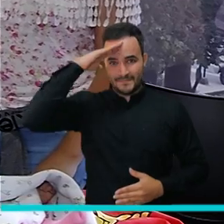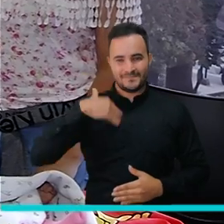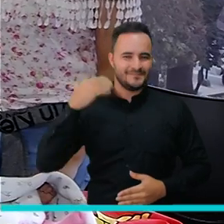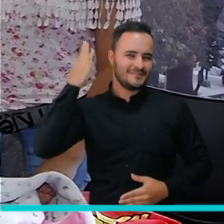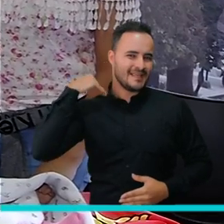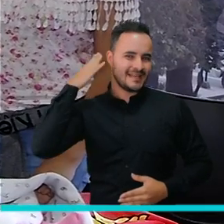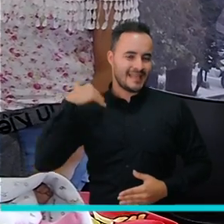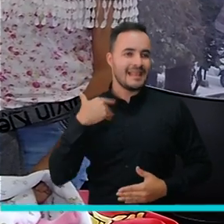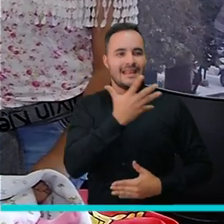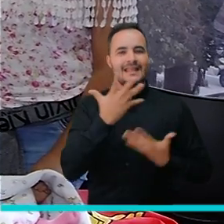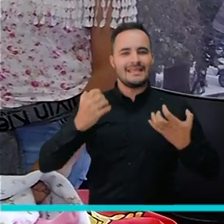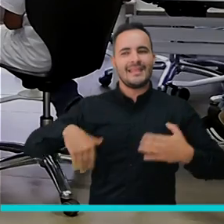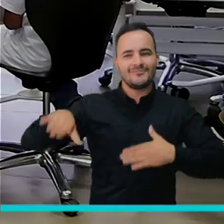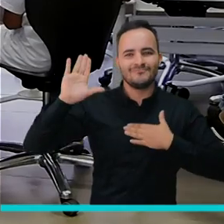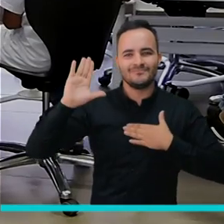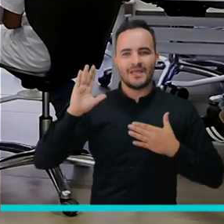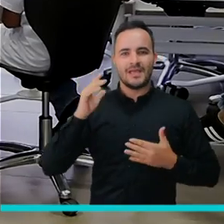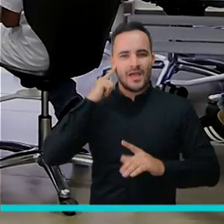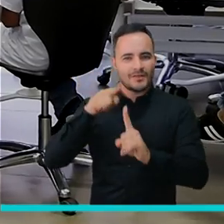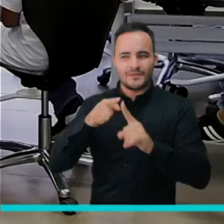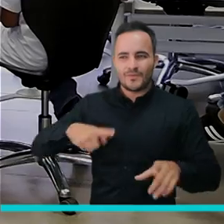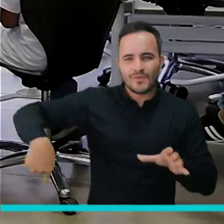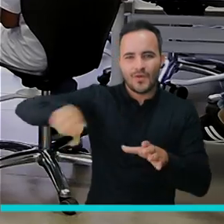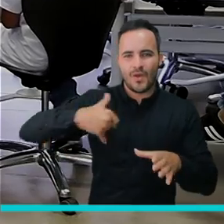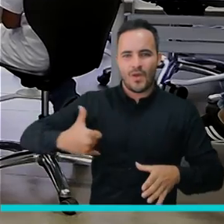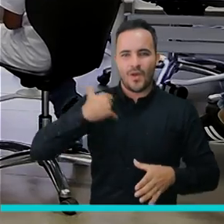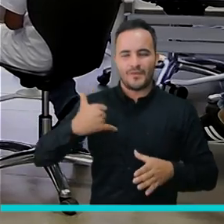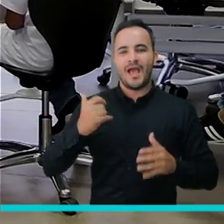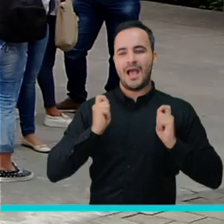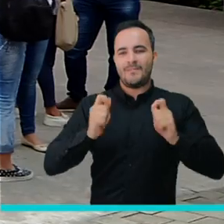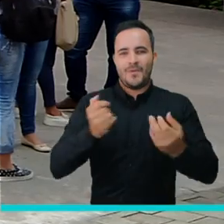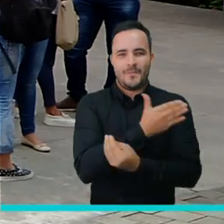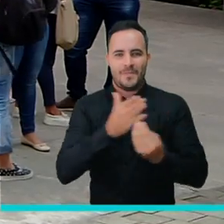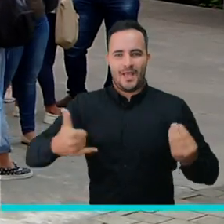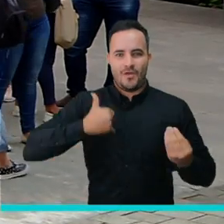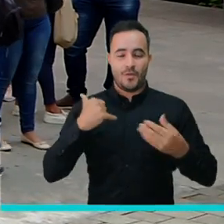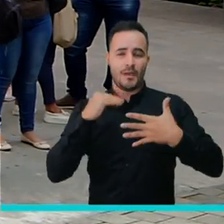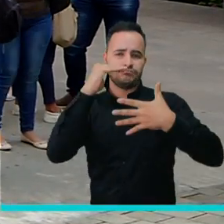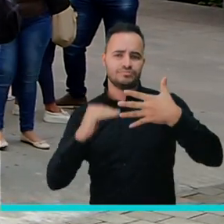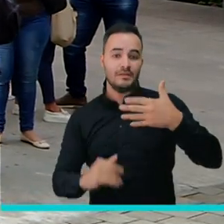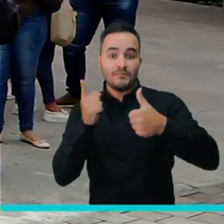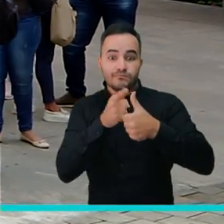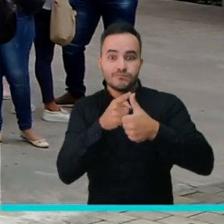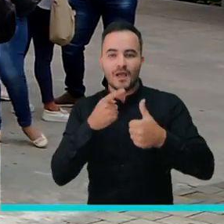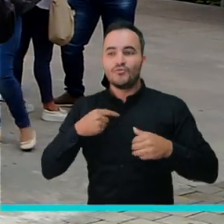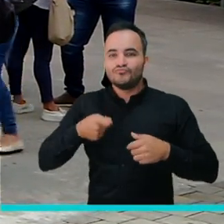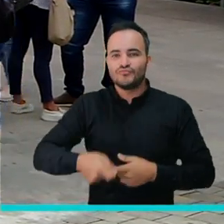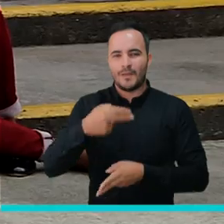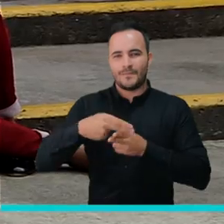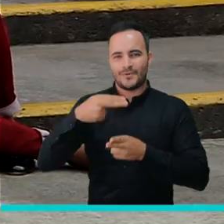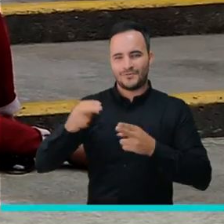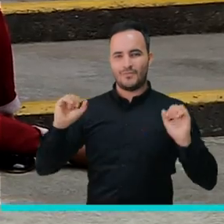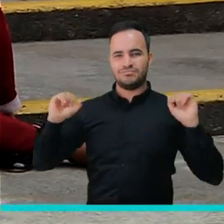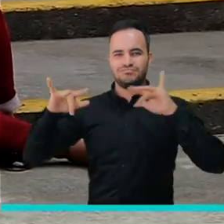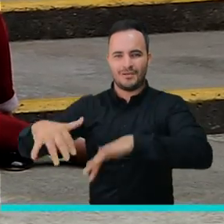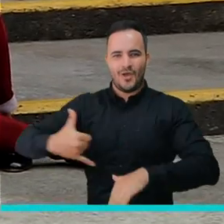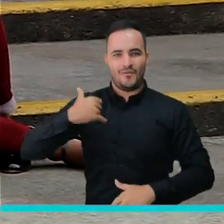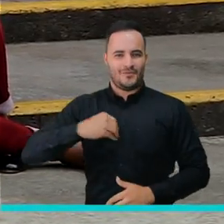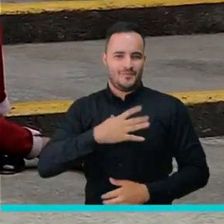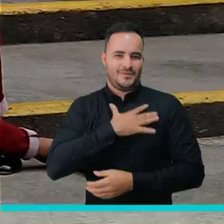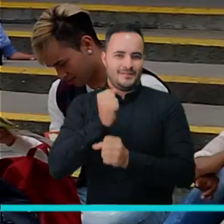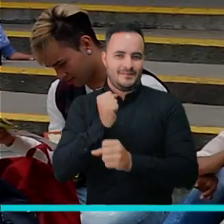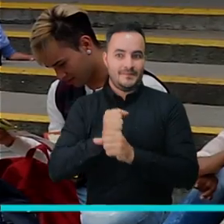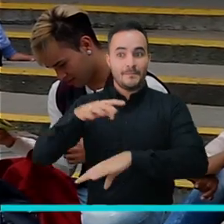compromisos del alcalde de Medellín, Daniel Quintero Calle, con el Plan Joven, esta semana se realizará la primera cumbre del empleo